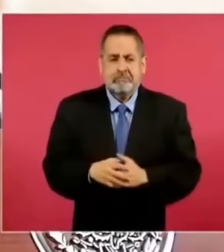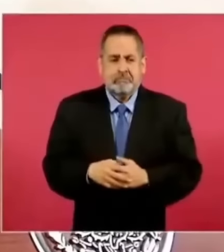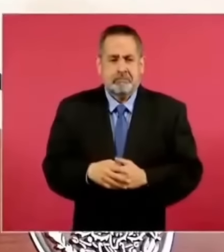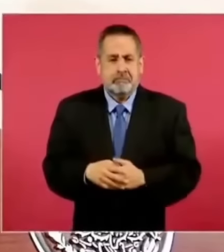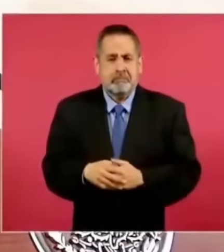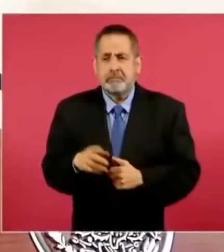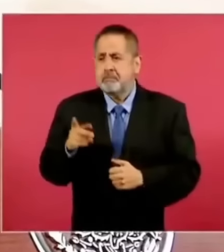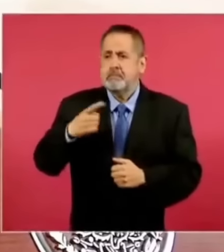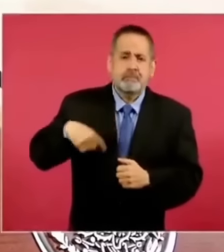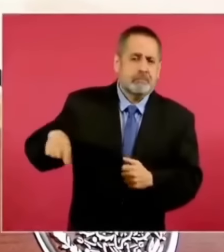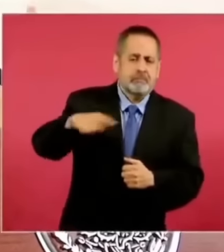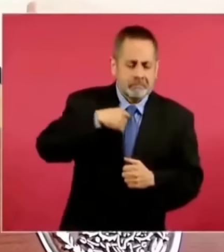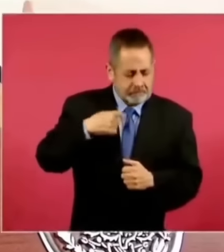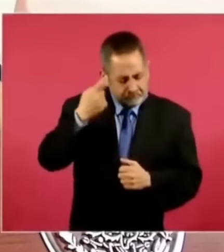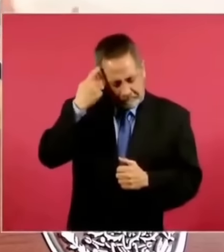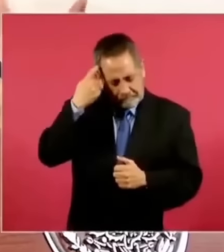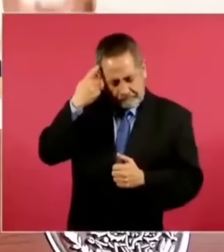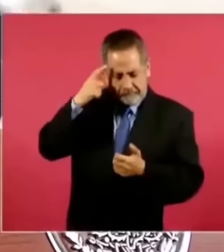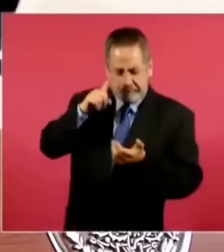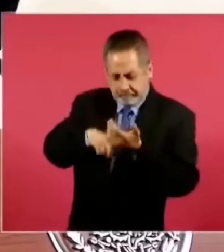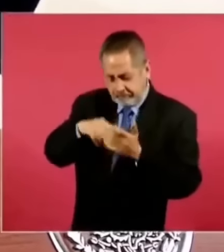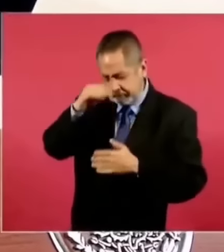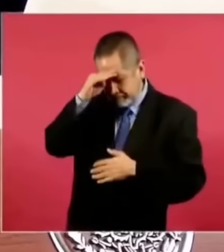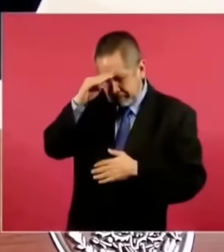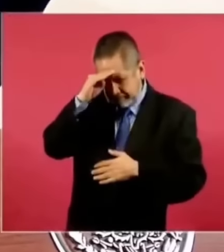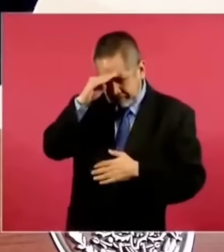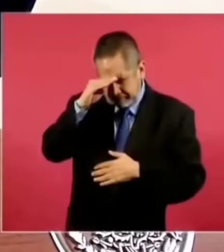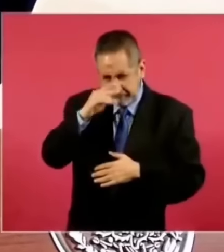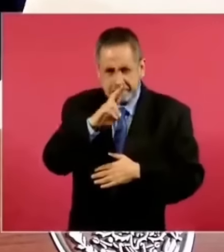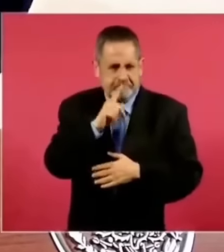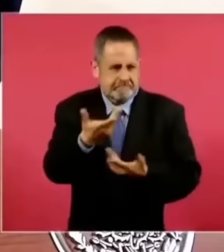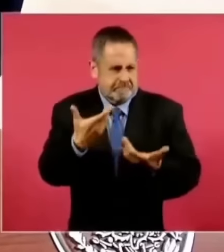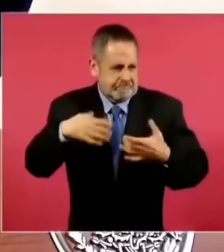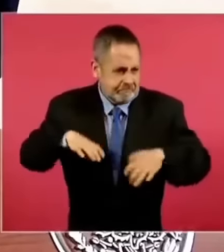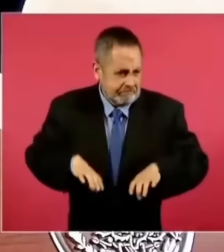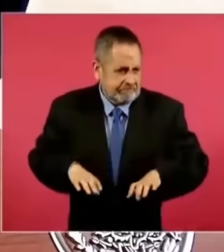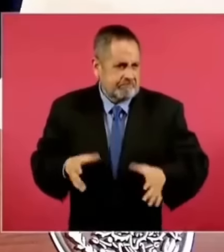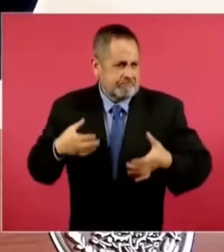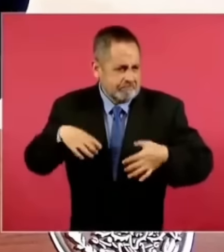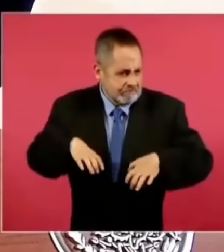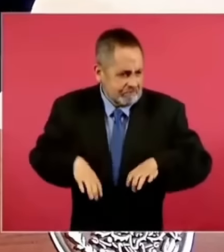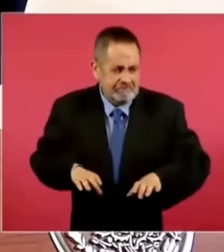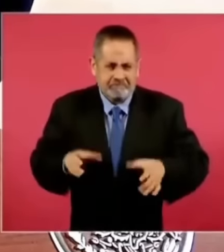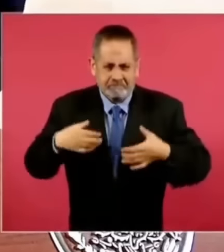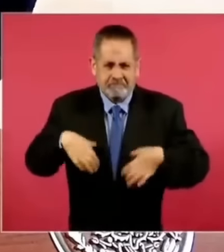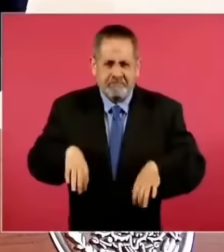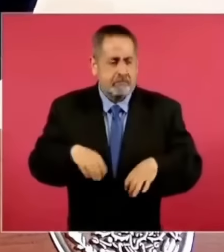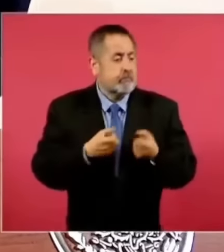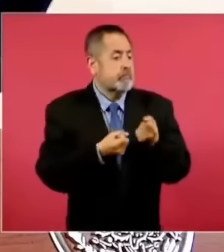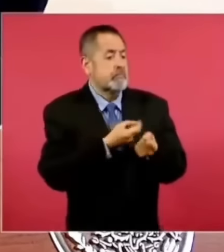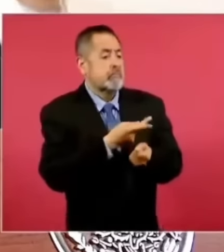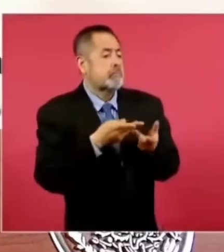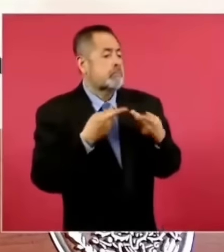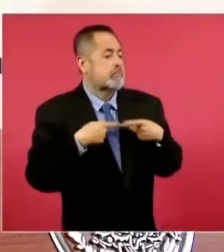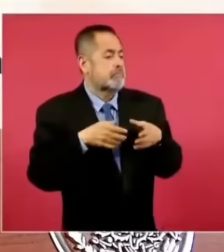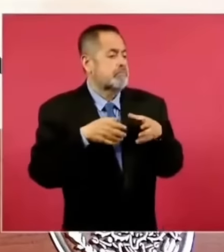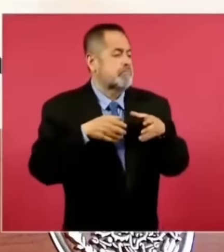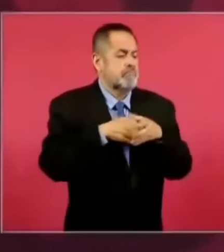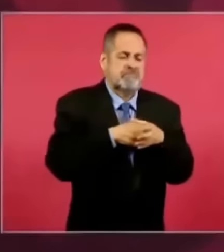en que se acumule la riqueza en el mundo en unas cuantas manos.